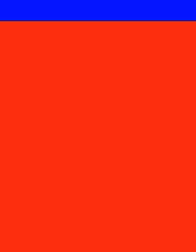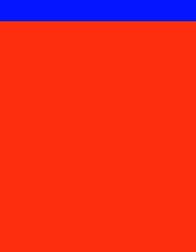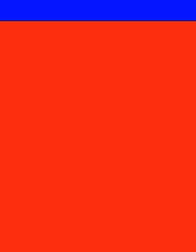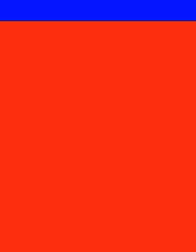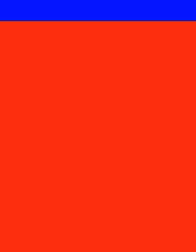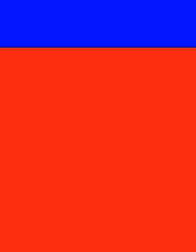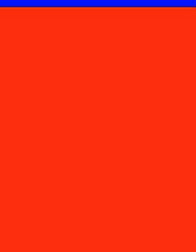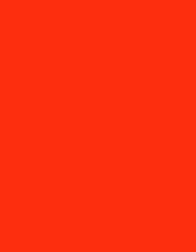Gracias por ver el video.